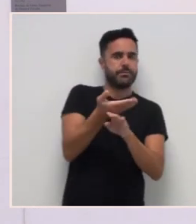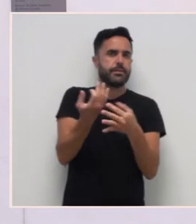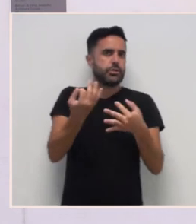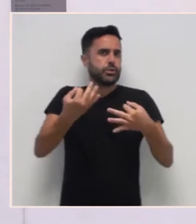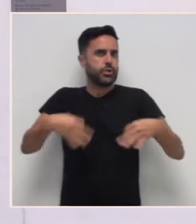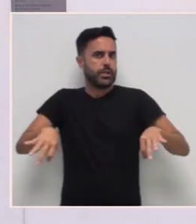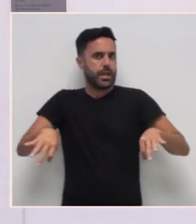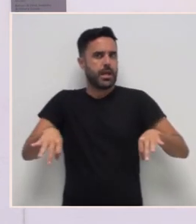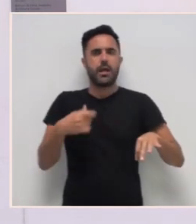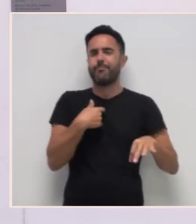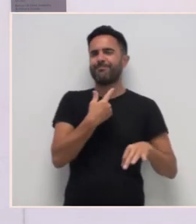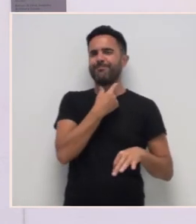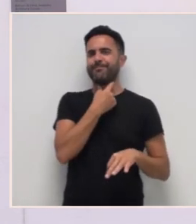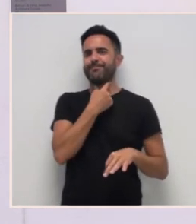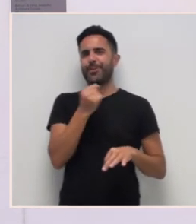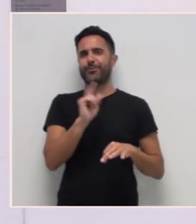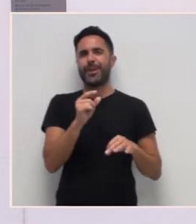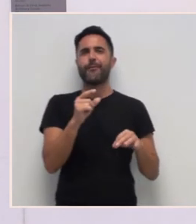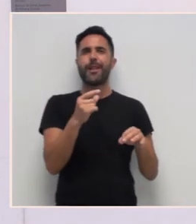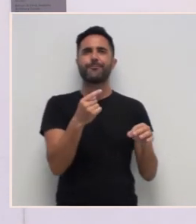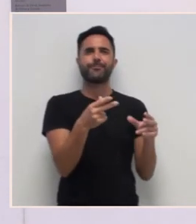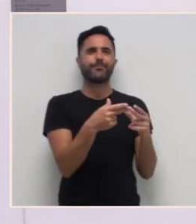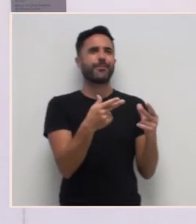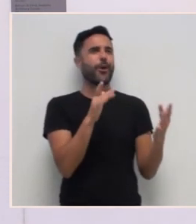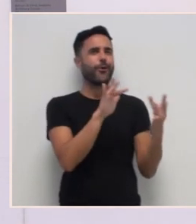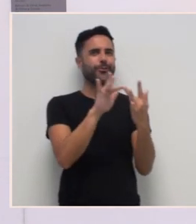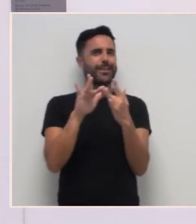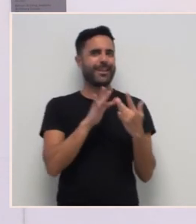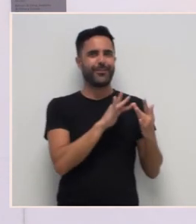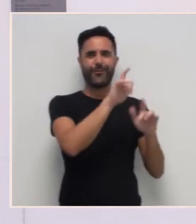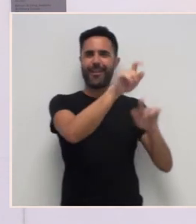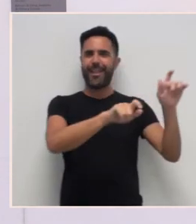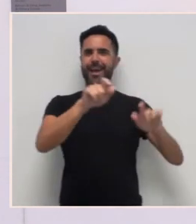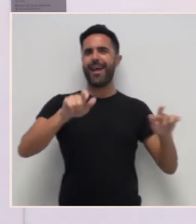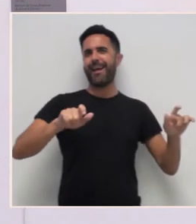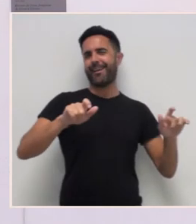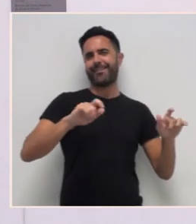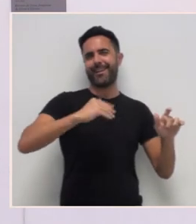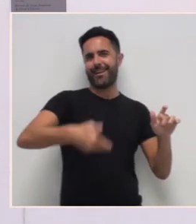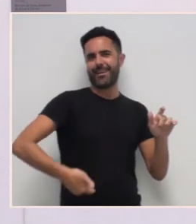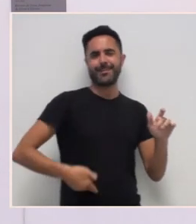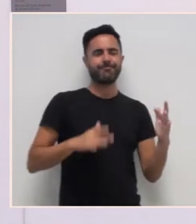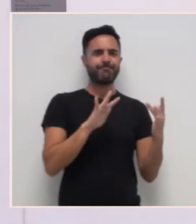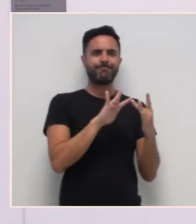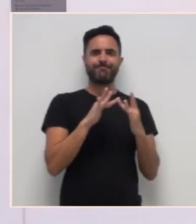solteira, non le gustaba moito andar co alta sociedade, era moi